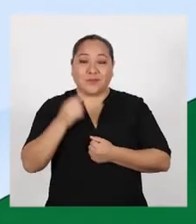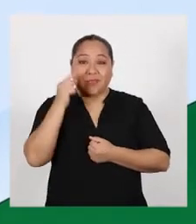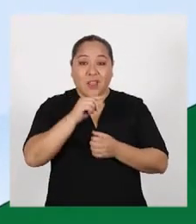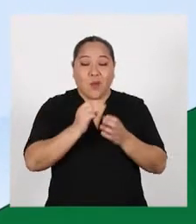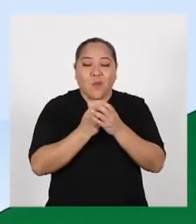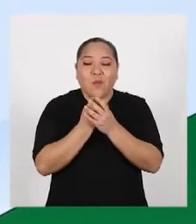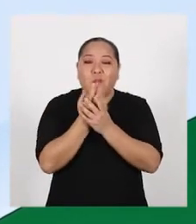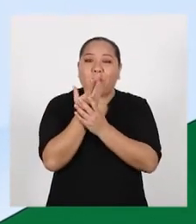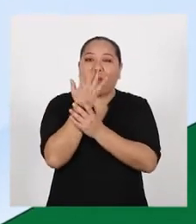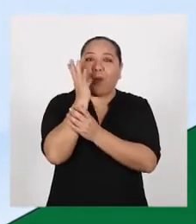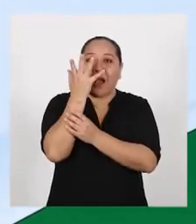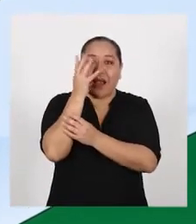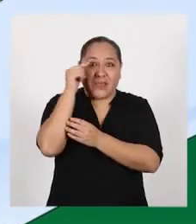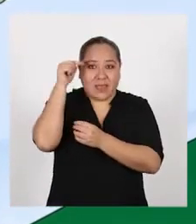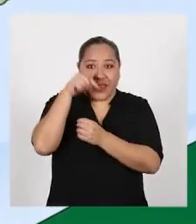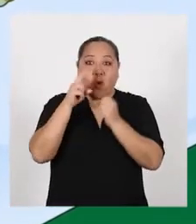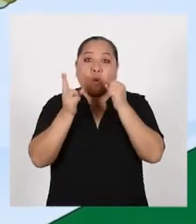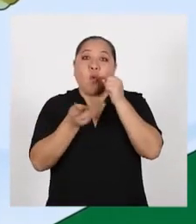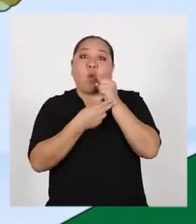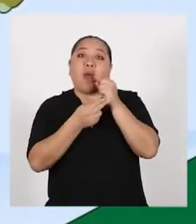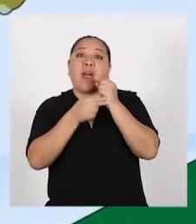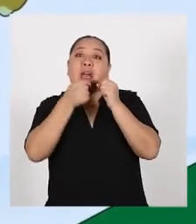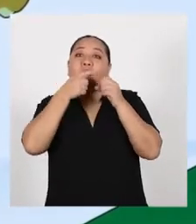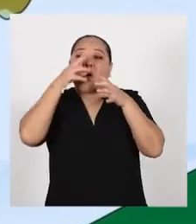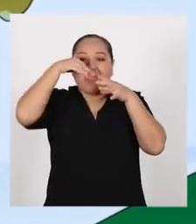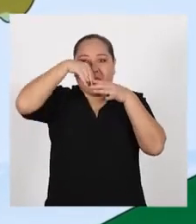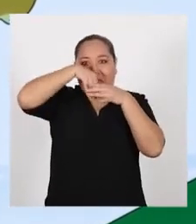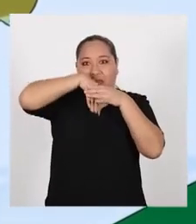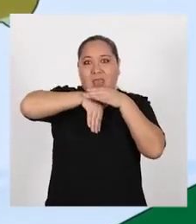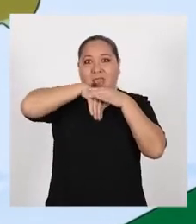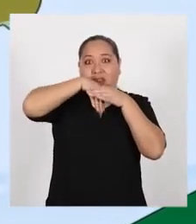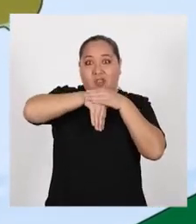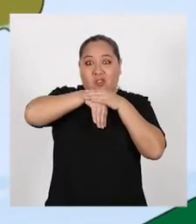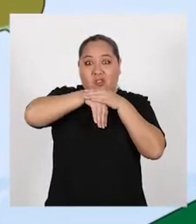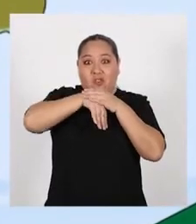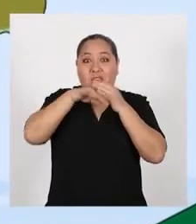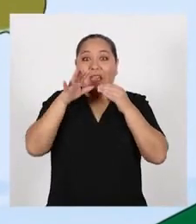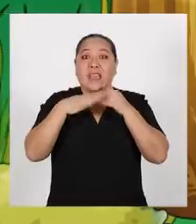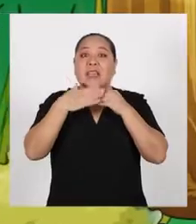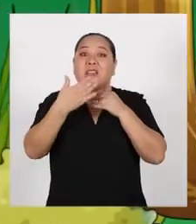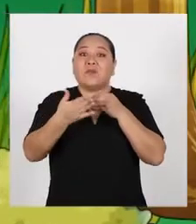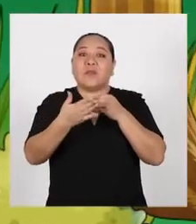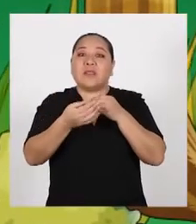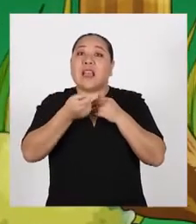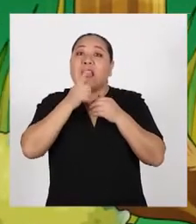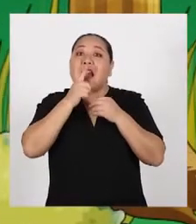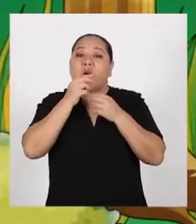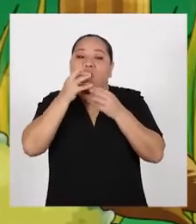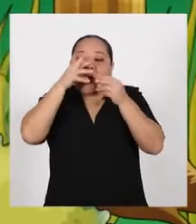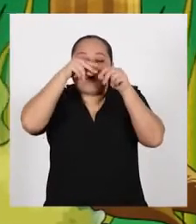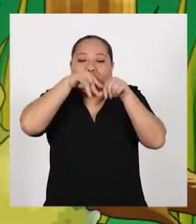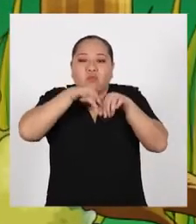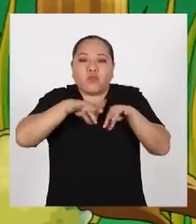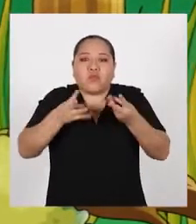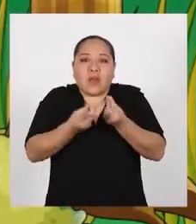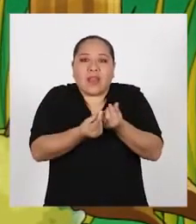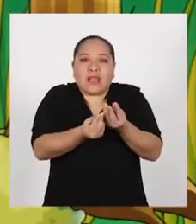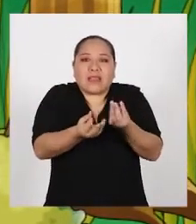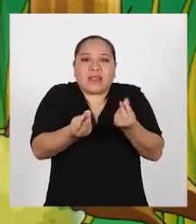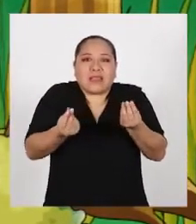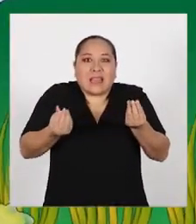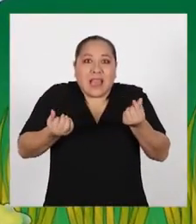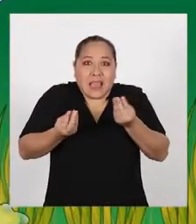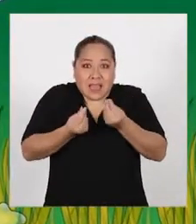Son plantas que almacenan agua en su interior Y luego van humedeciendo la tierra